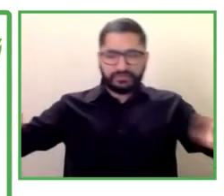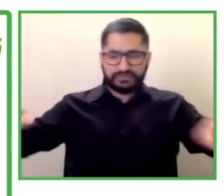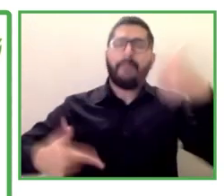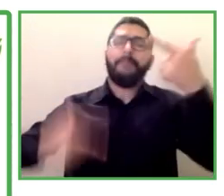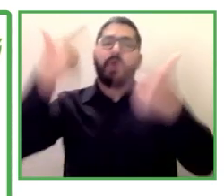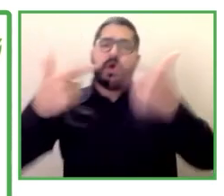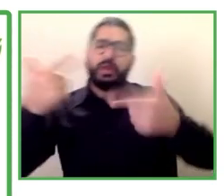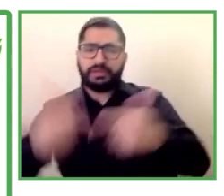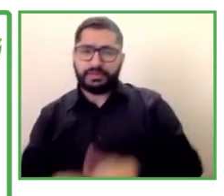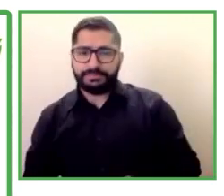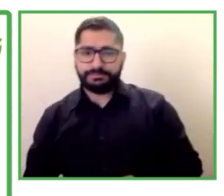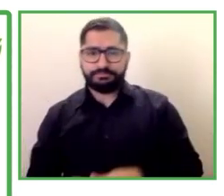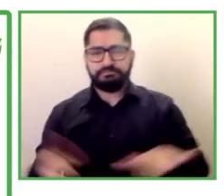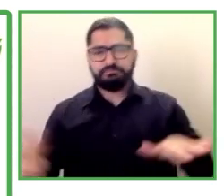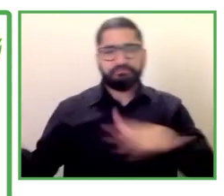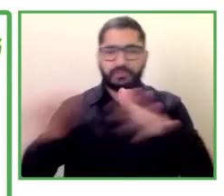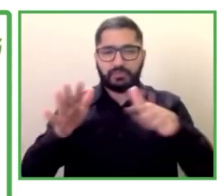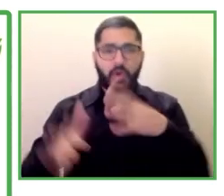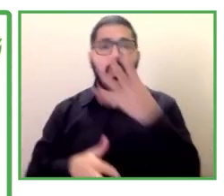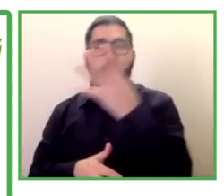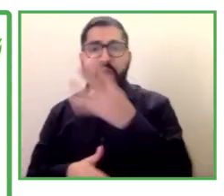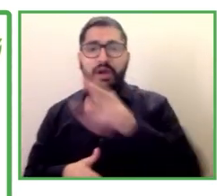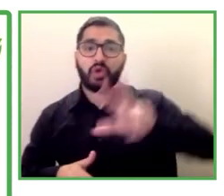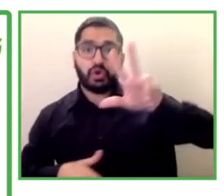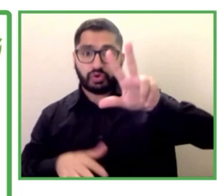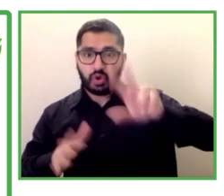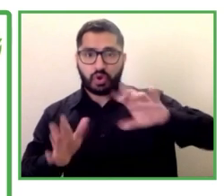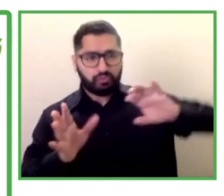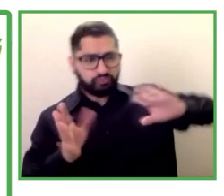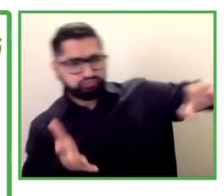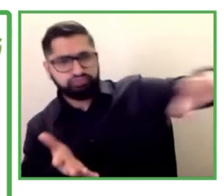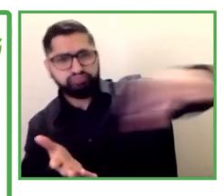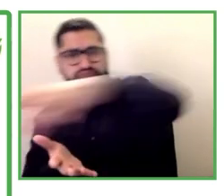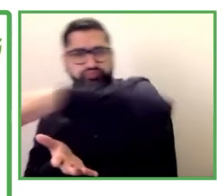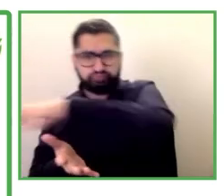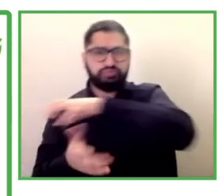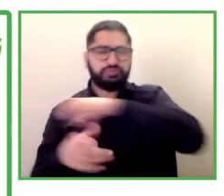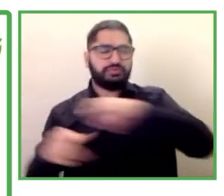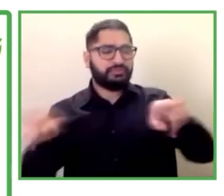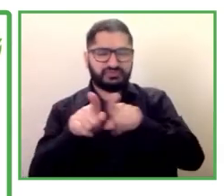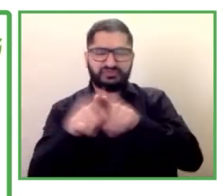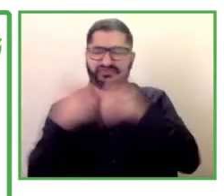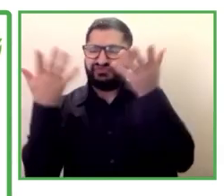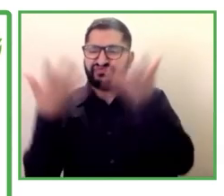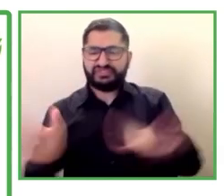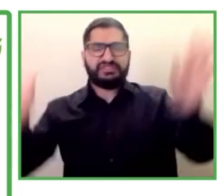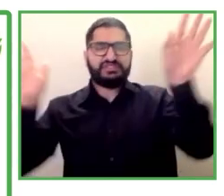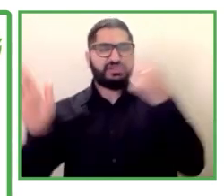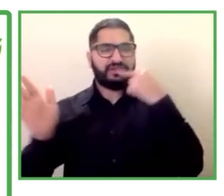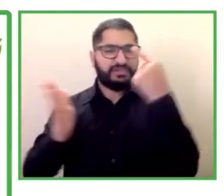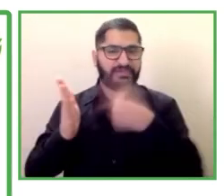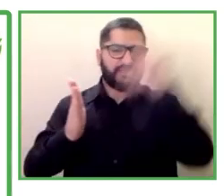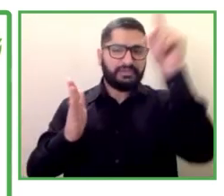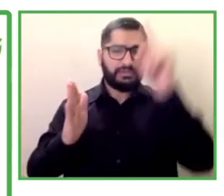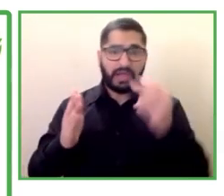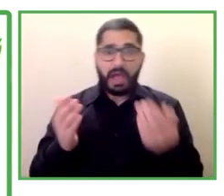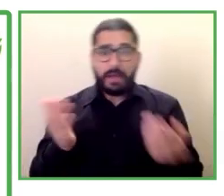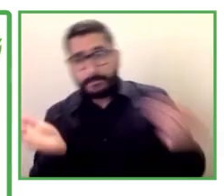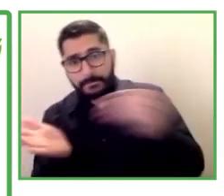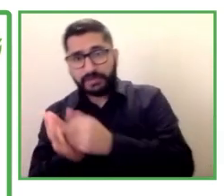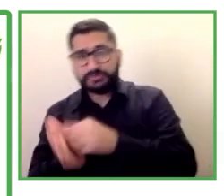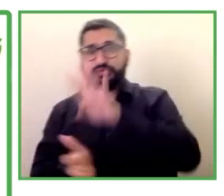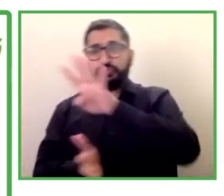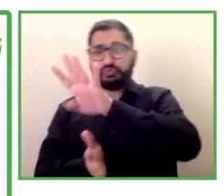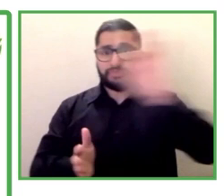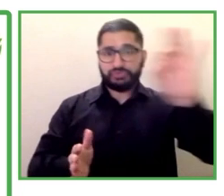48 estados y resultó en más de 400 políticas y para que entiendan